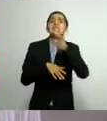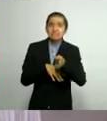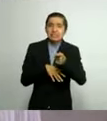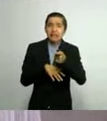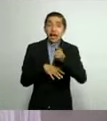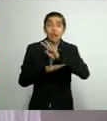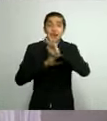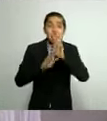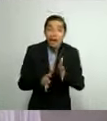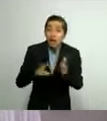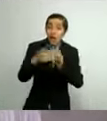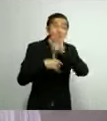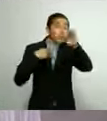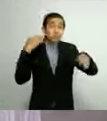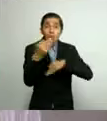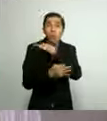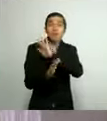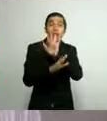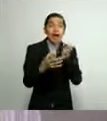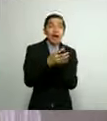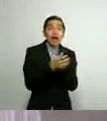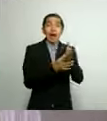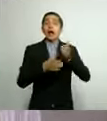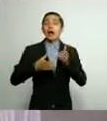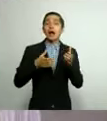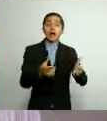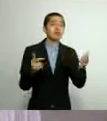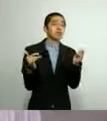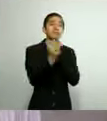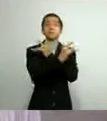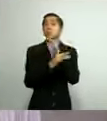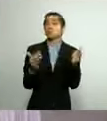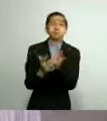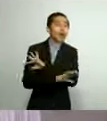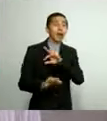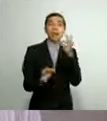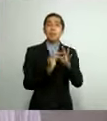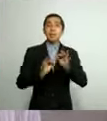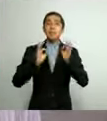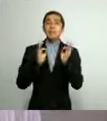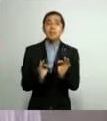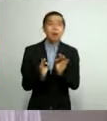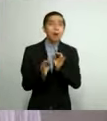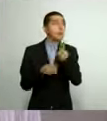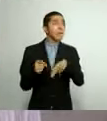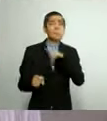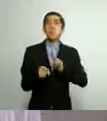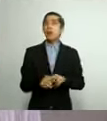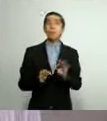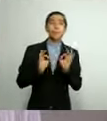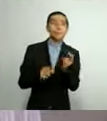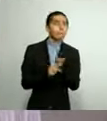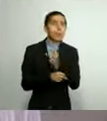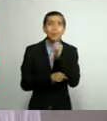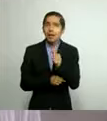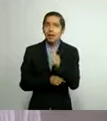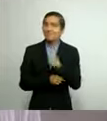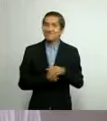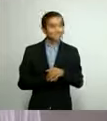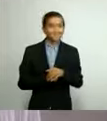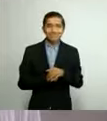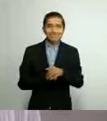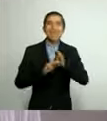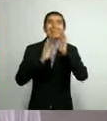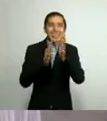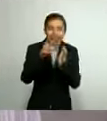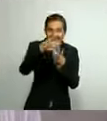podamos salir a la calle y reanudar nuestras actividades como si nada pasara, porque ya nos dimos